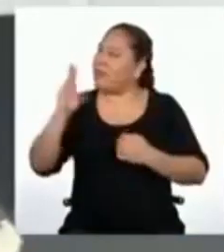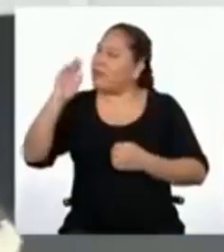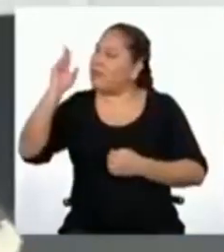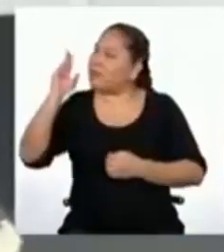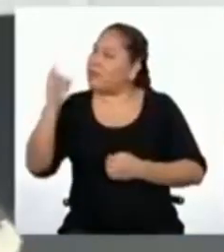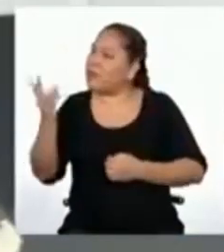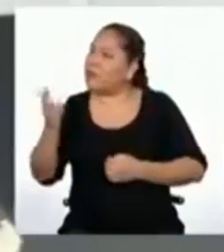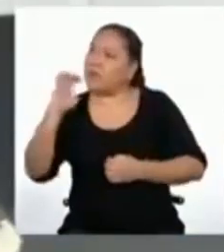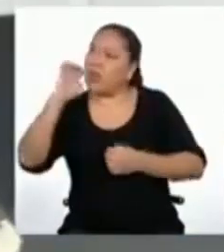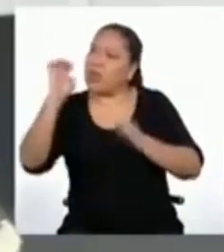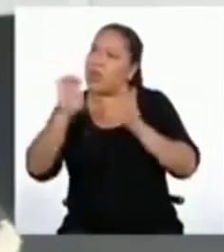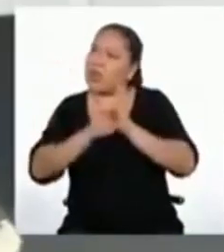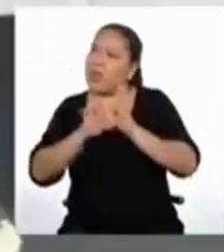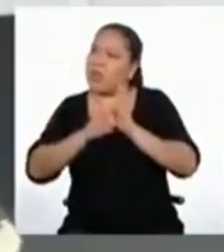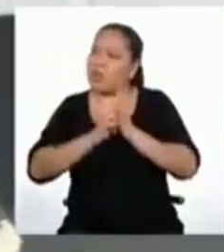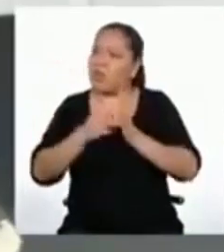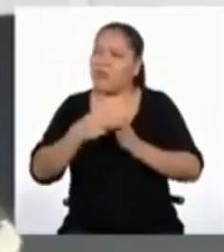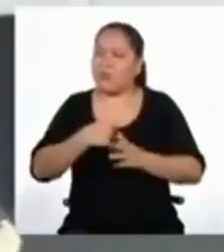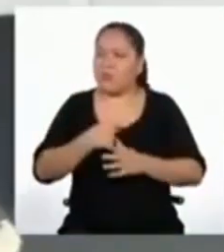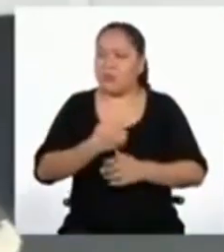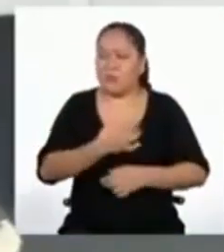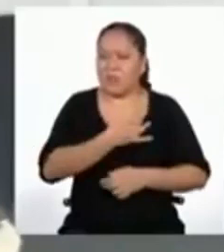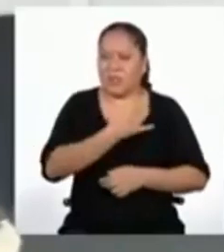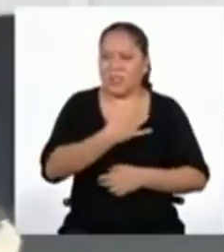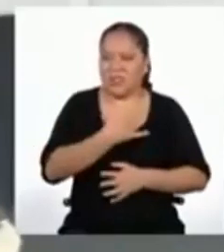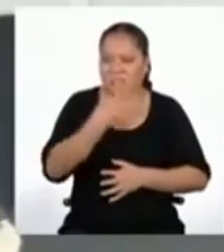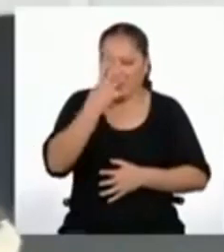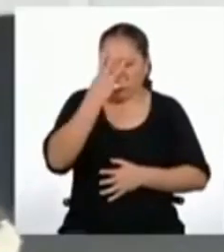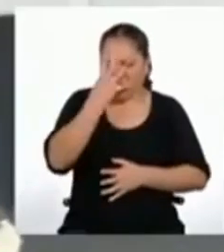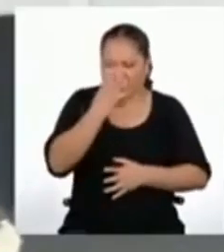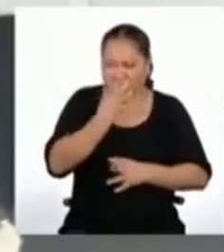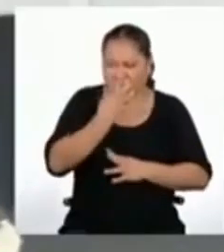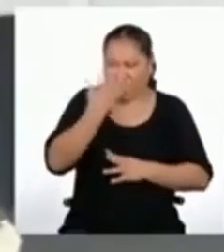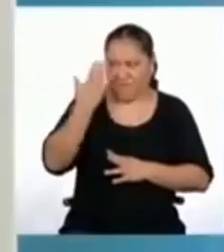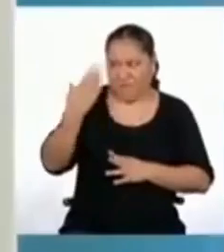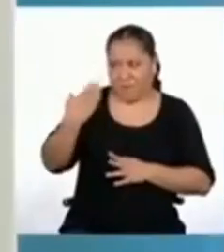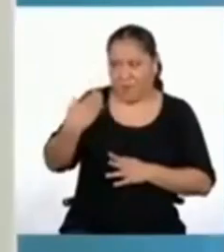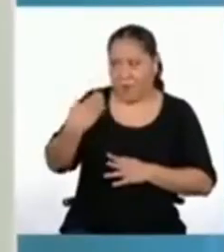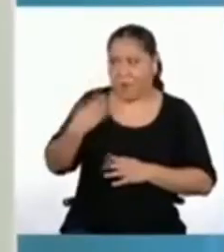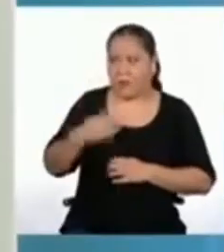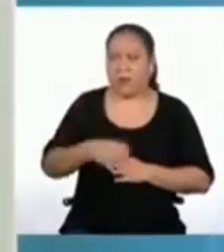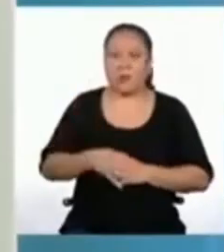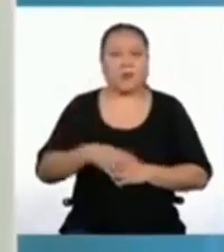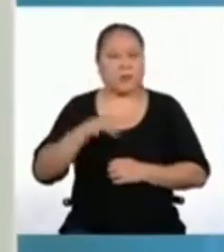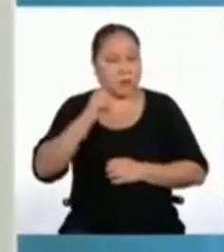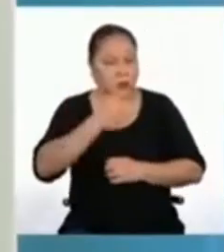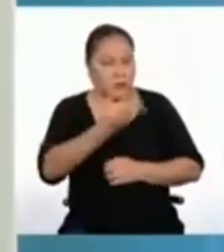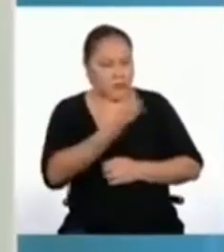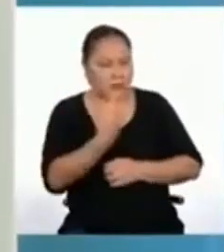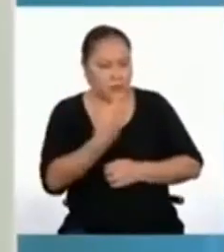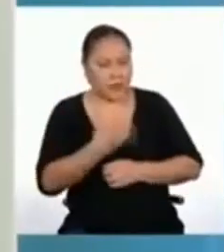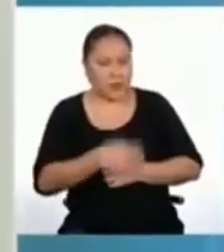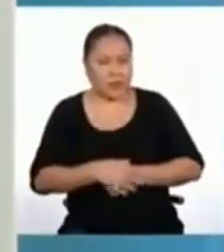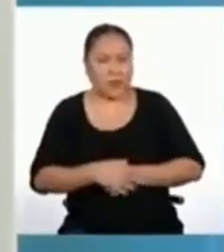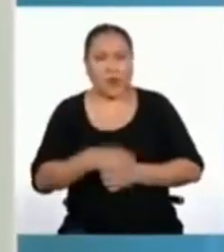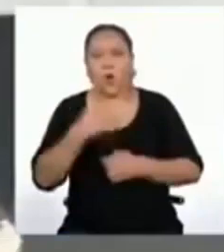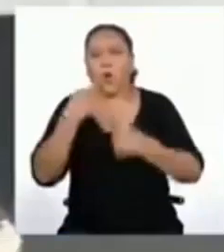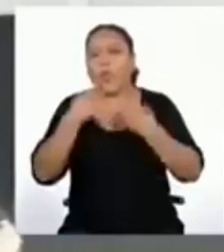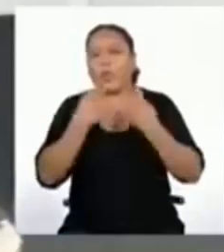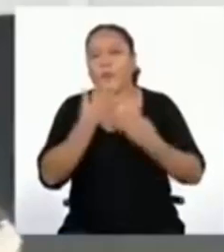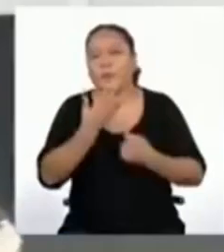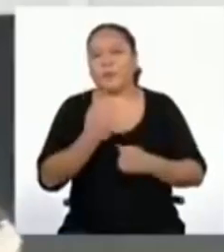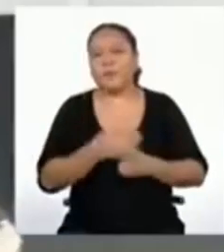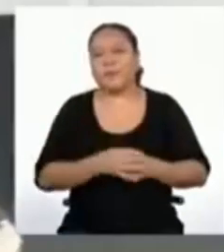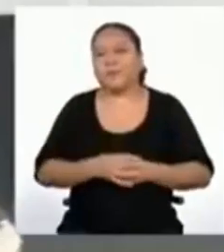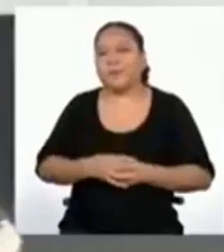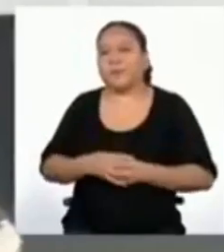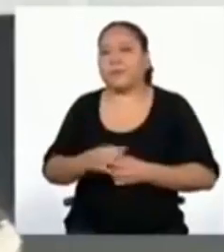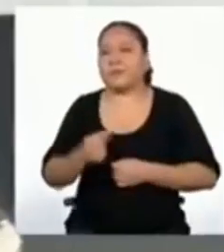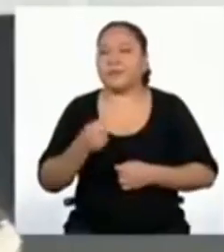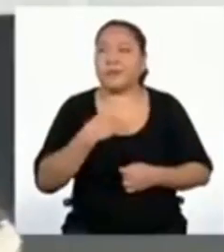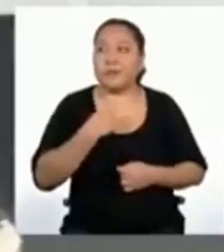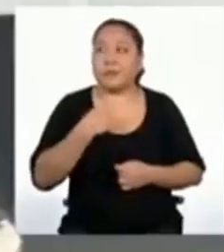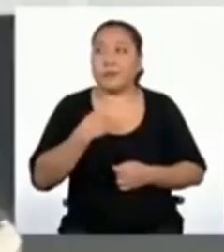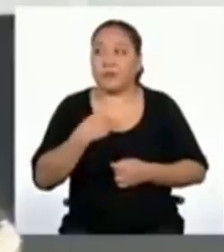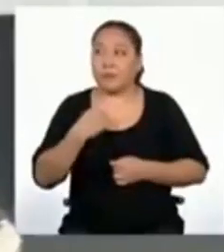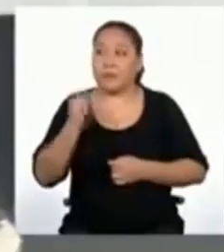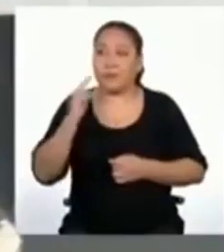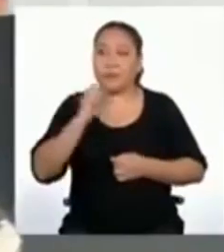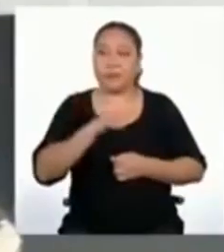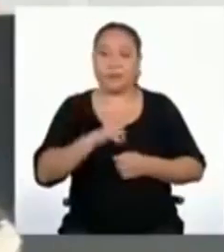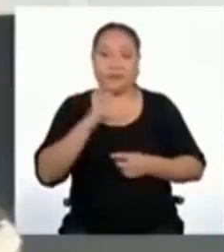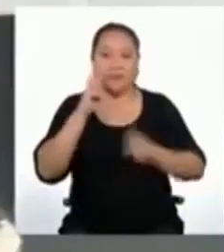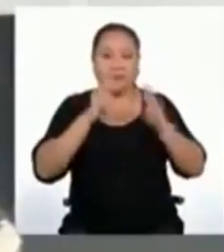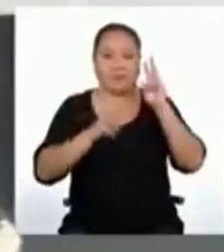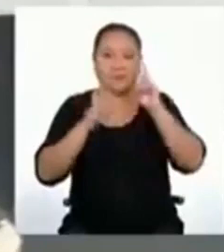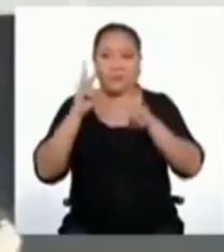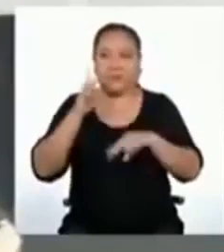de ejemplo una cosa por la cual me sentí muy enojada más temprano? Claro que sí. Cuéntame. Mire, yo he estado